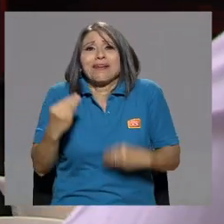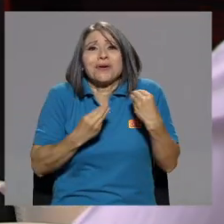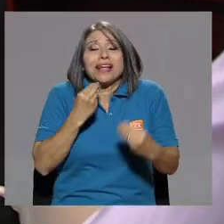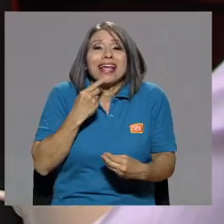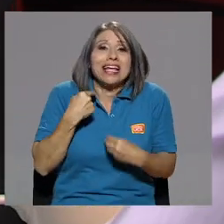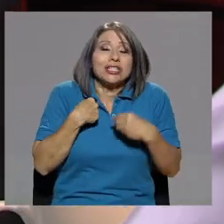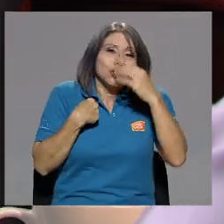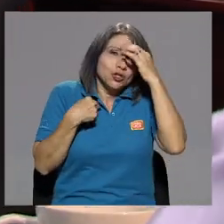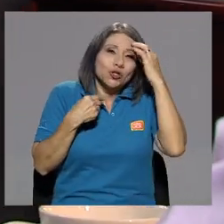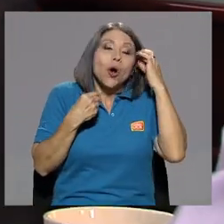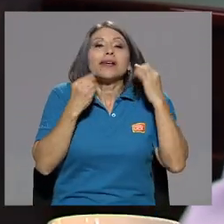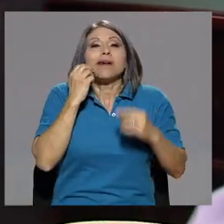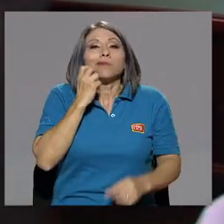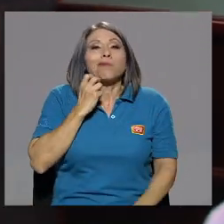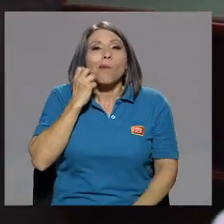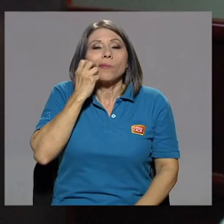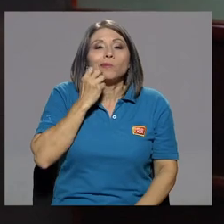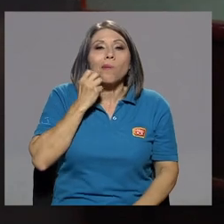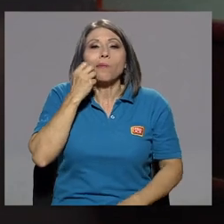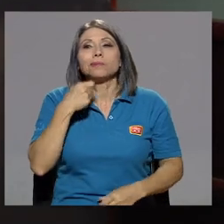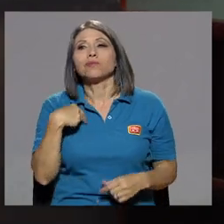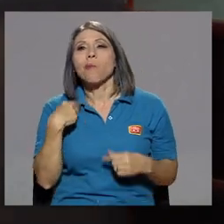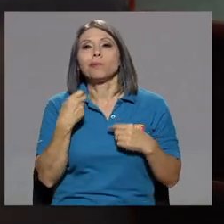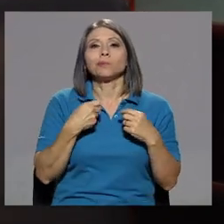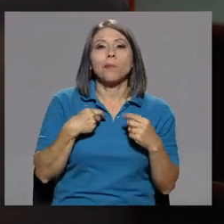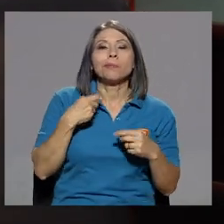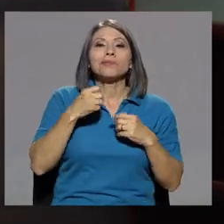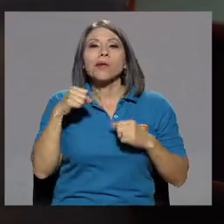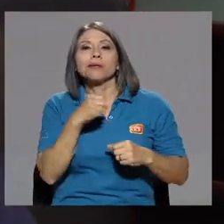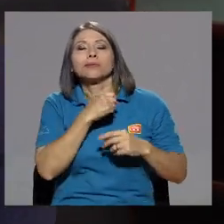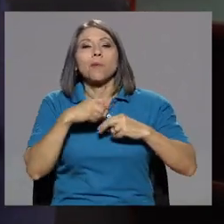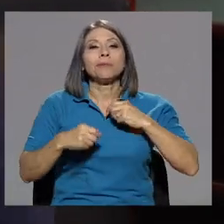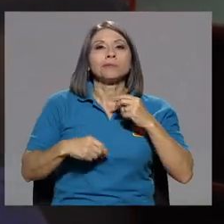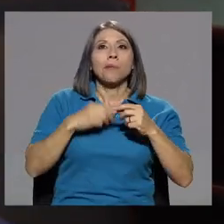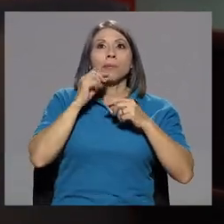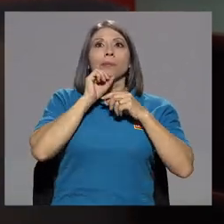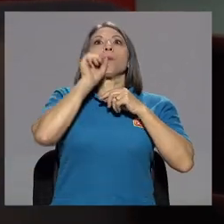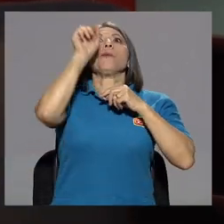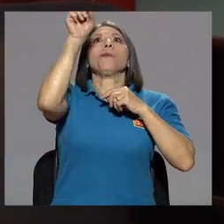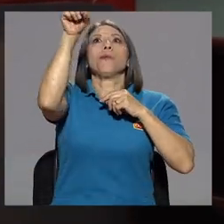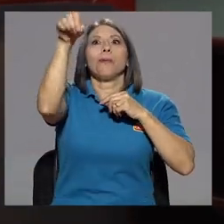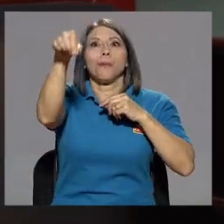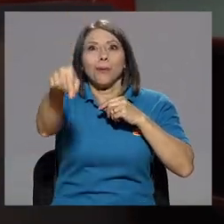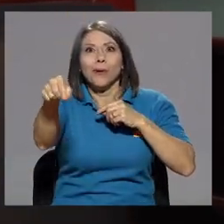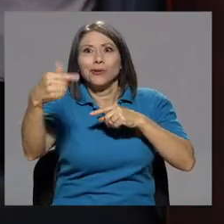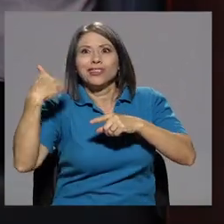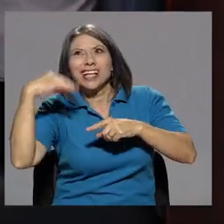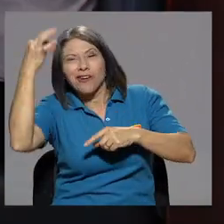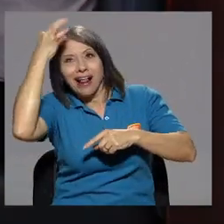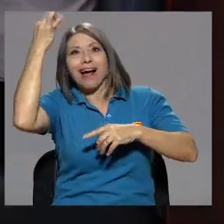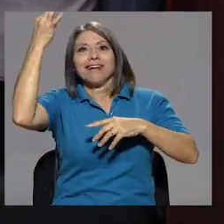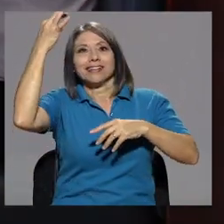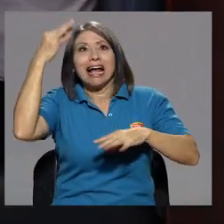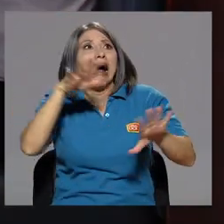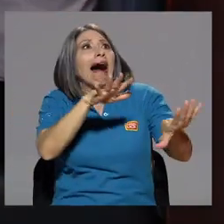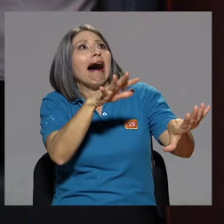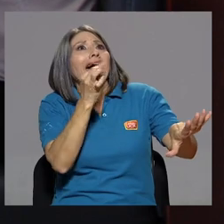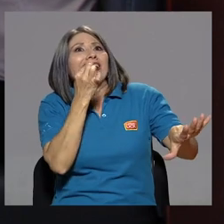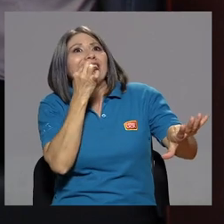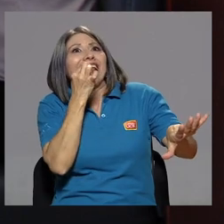el chicle y salió el chicle, pegó un señor en la cabeza. Y dice, ¡ay! Y se le cayó un diente. No, no, no.